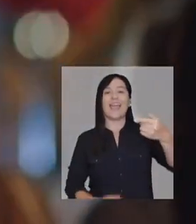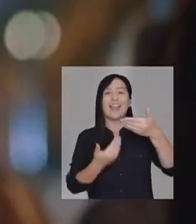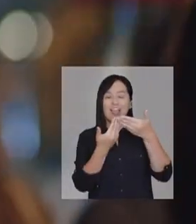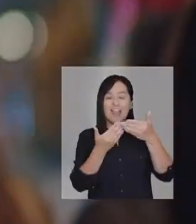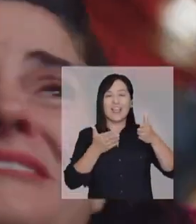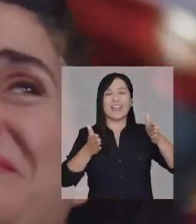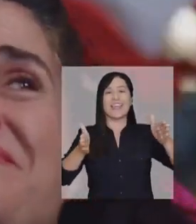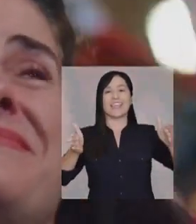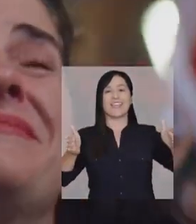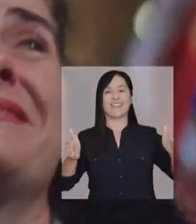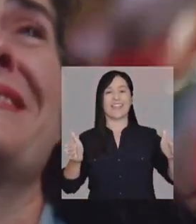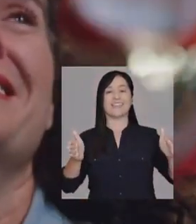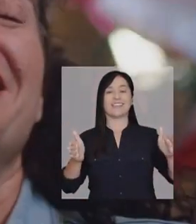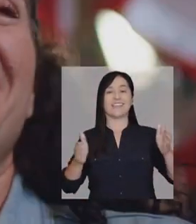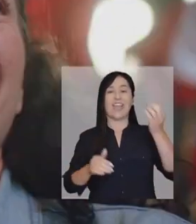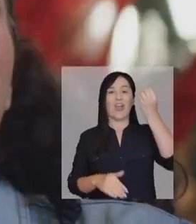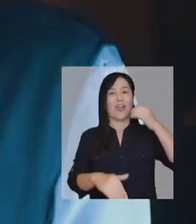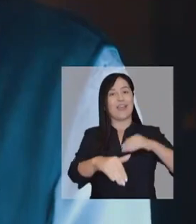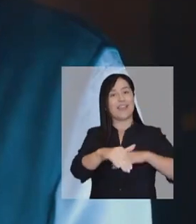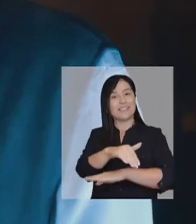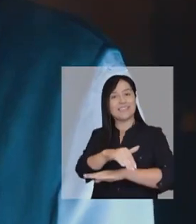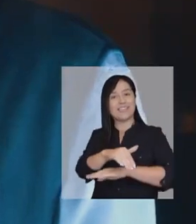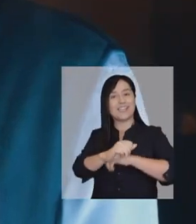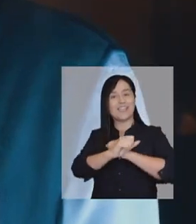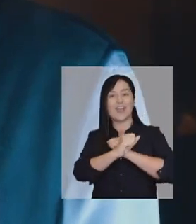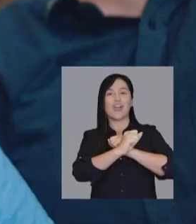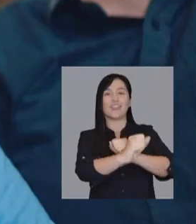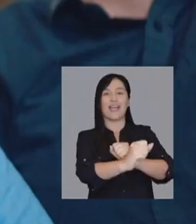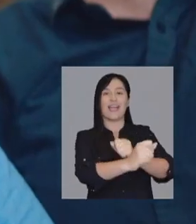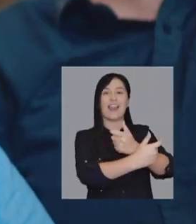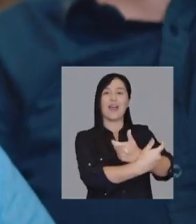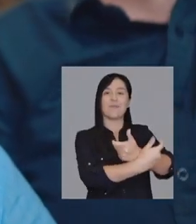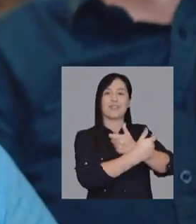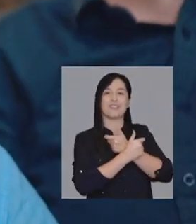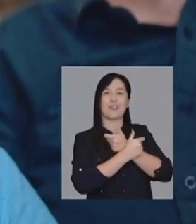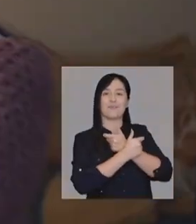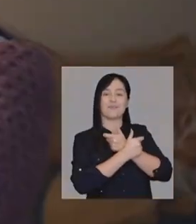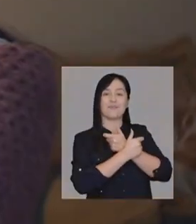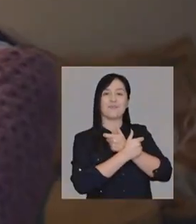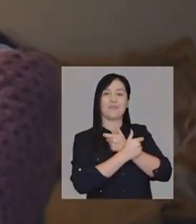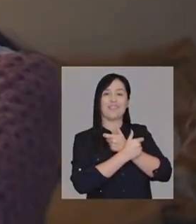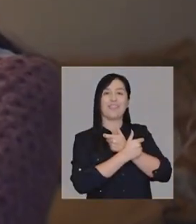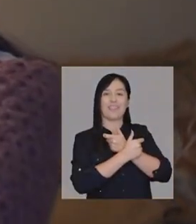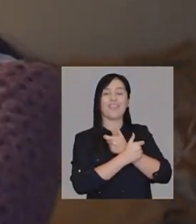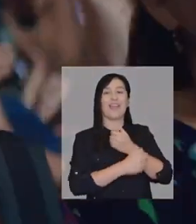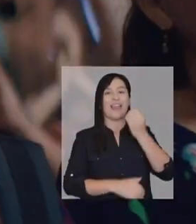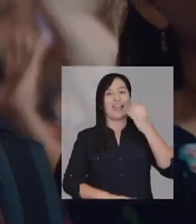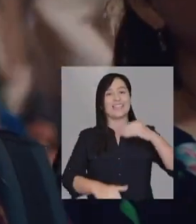decían que a partir